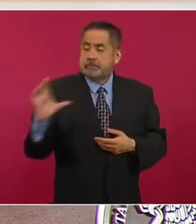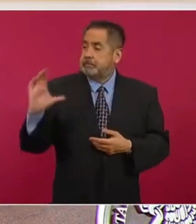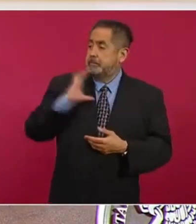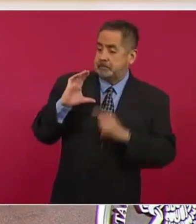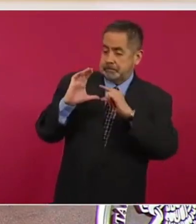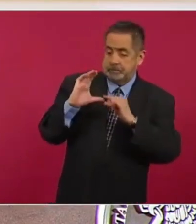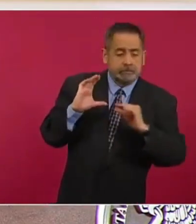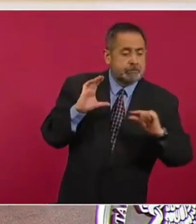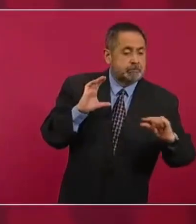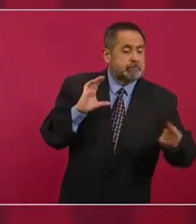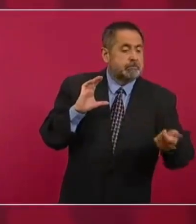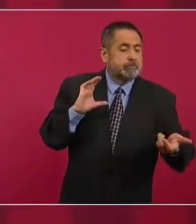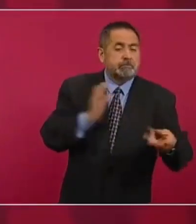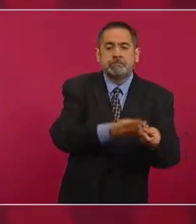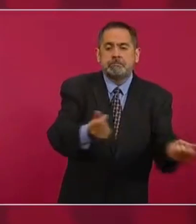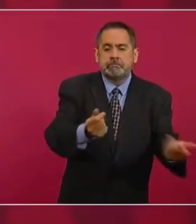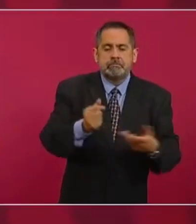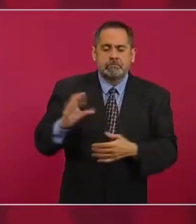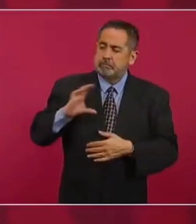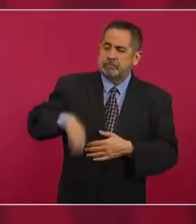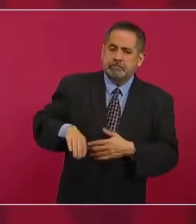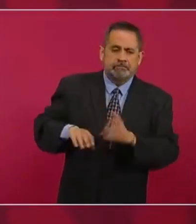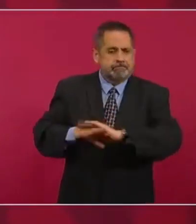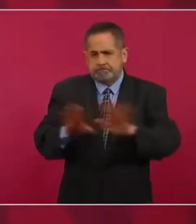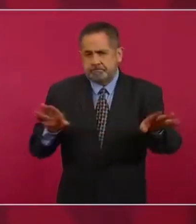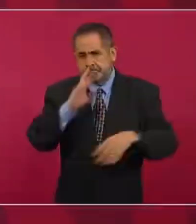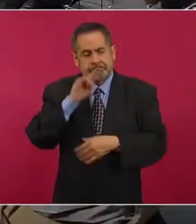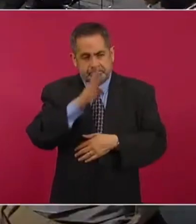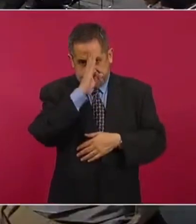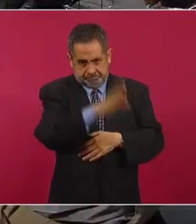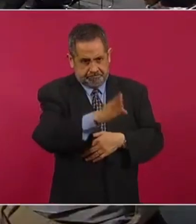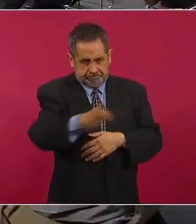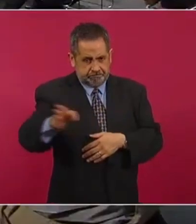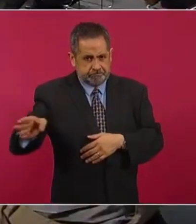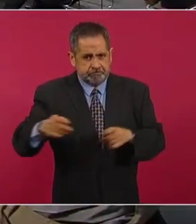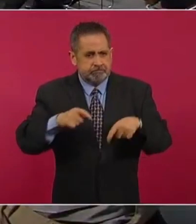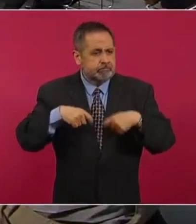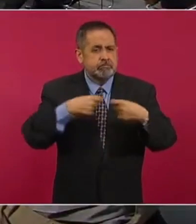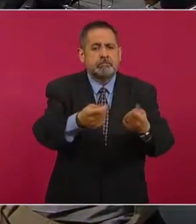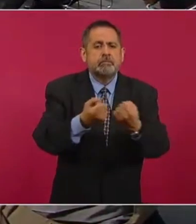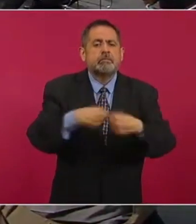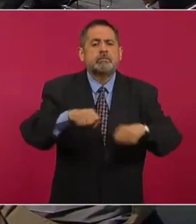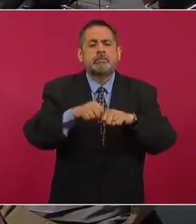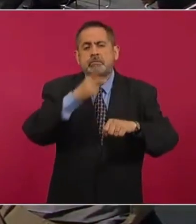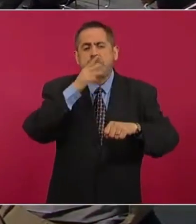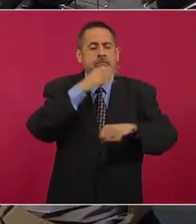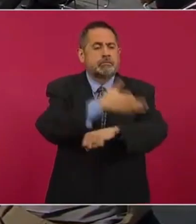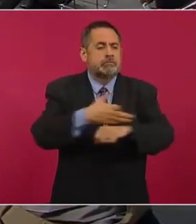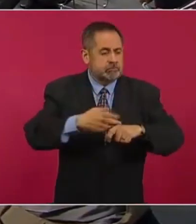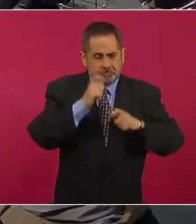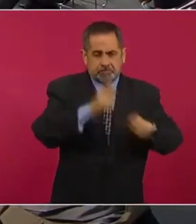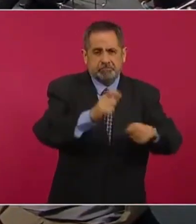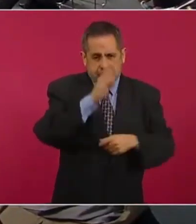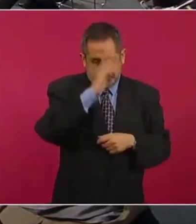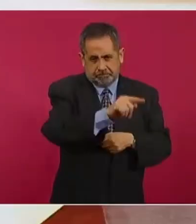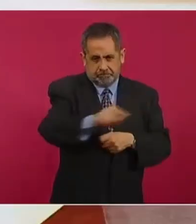Entonces, lo que se decidió es directo a la sociedad de madres y padres de familia.